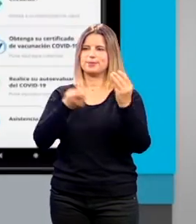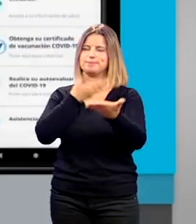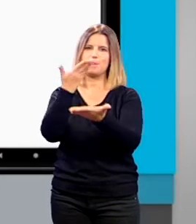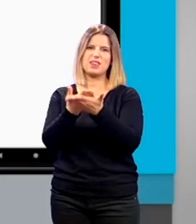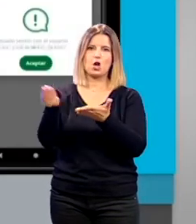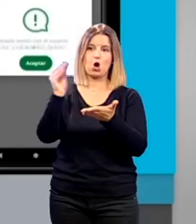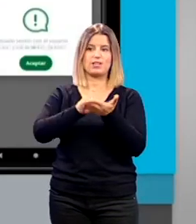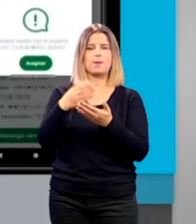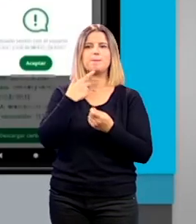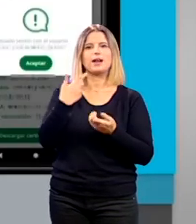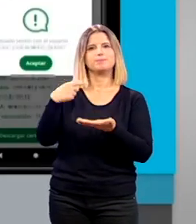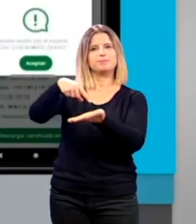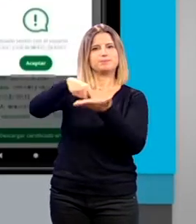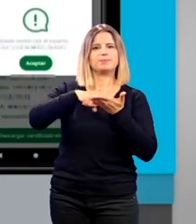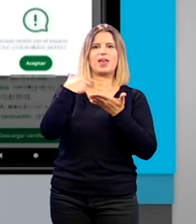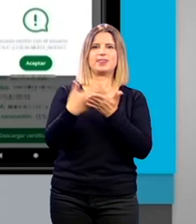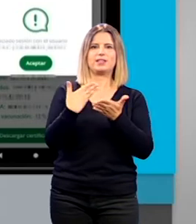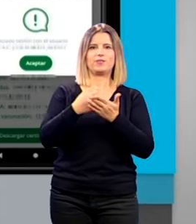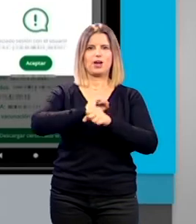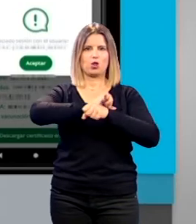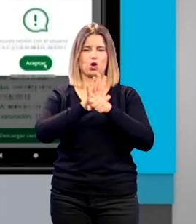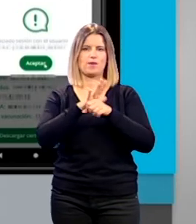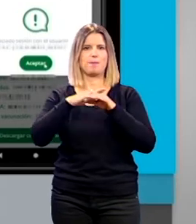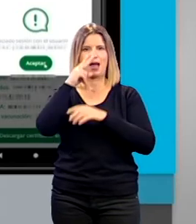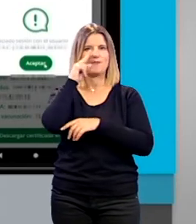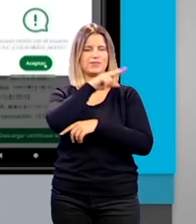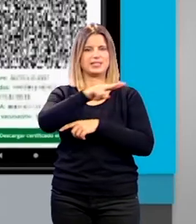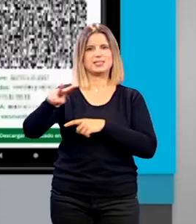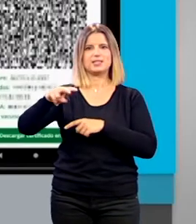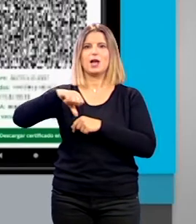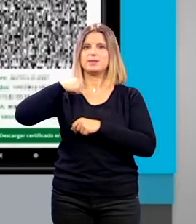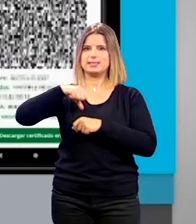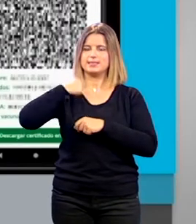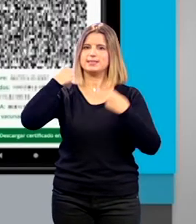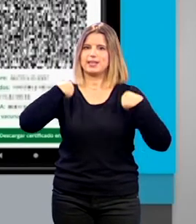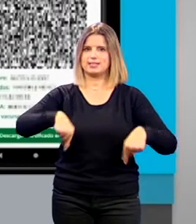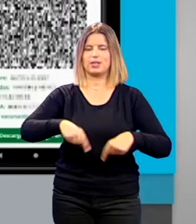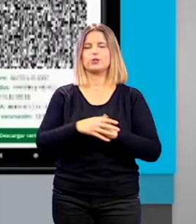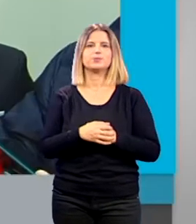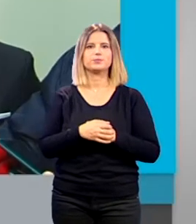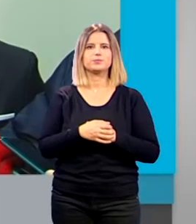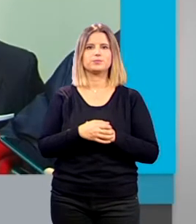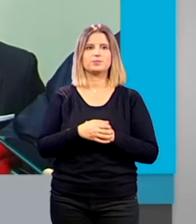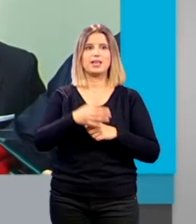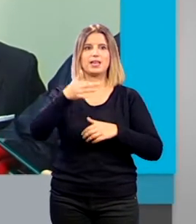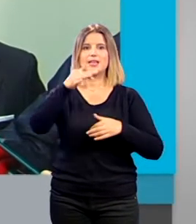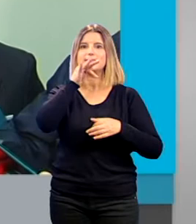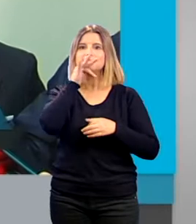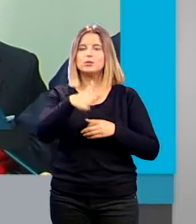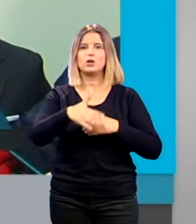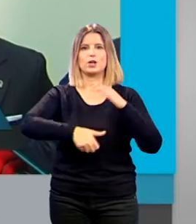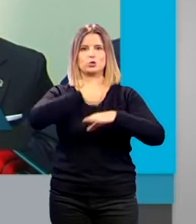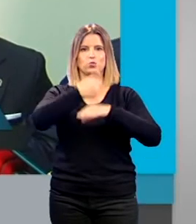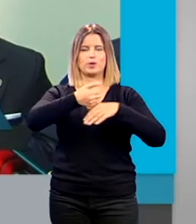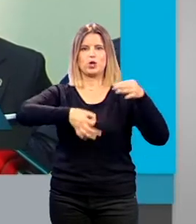el certificado COVID en las visitas a centros sanitarios y sociosanitarios al no haber acotado su duración El TSJ de Andalucía se ha alineado